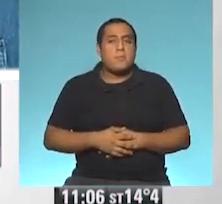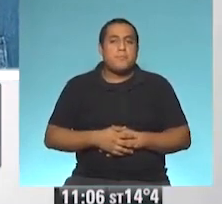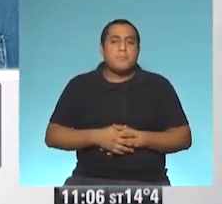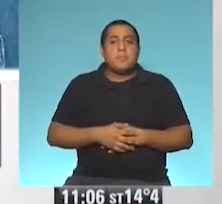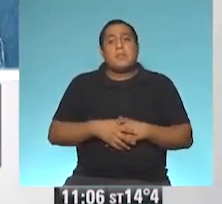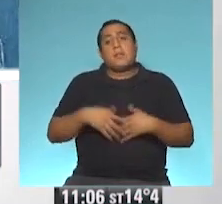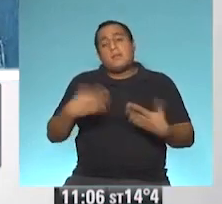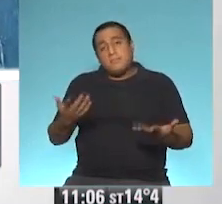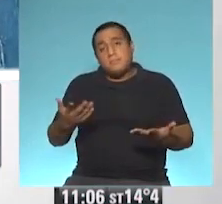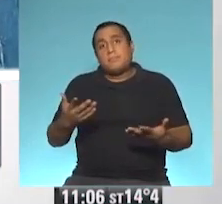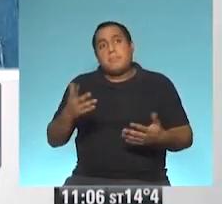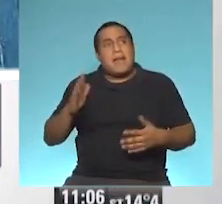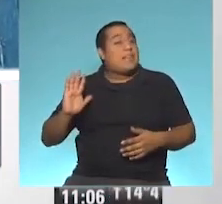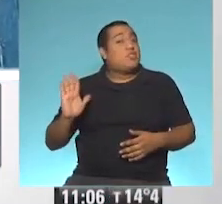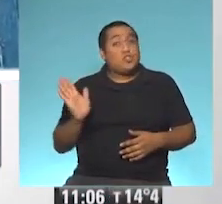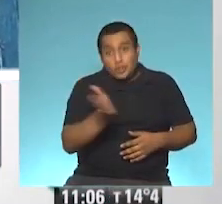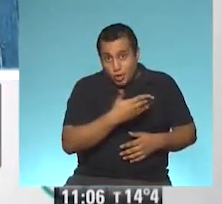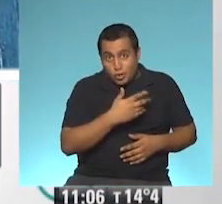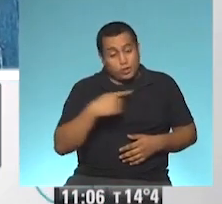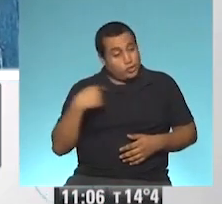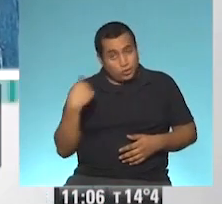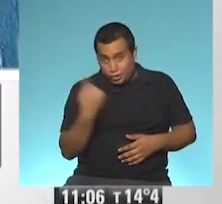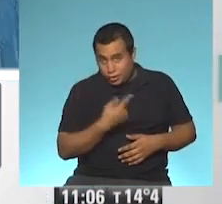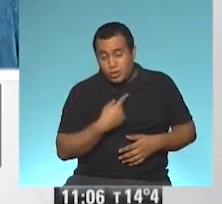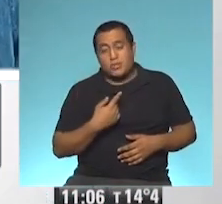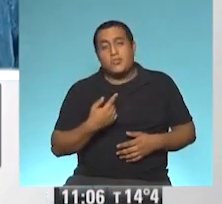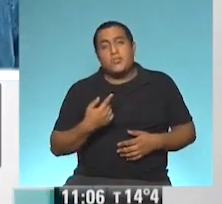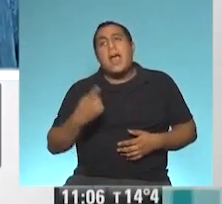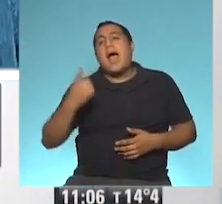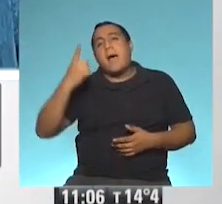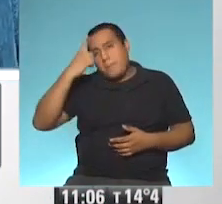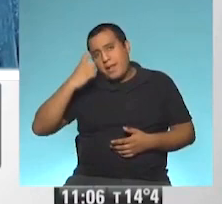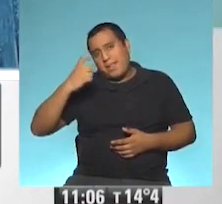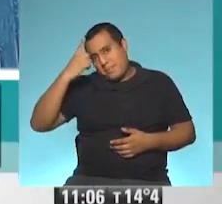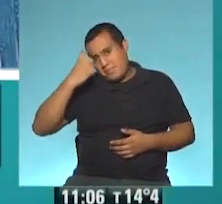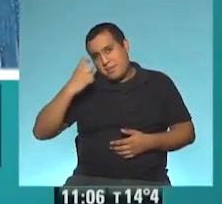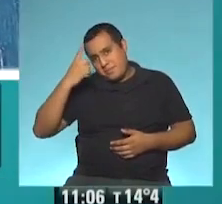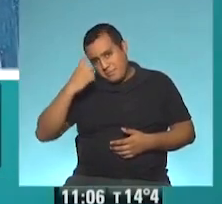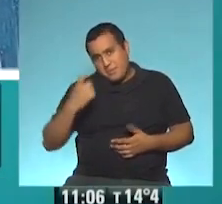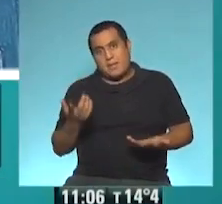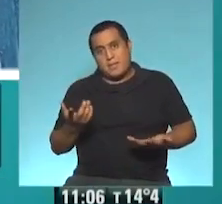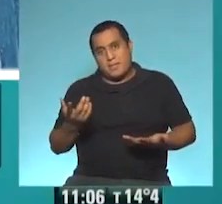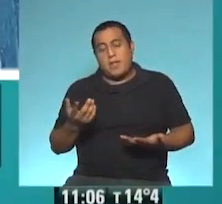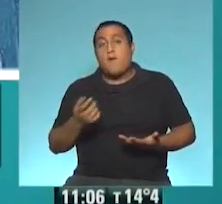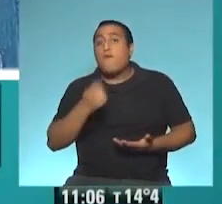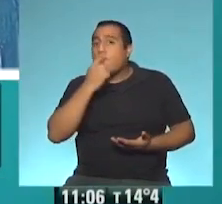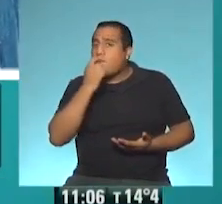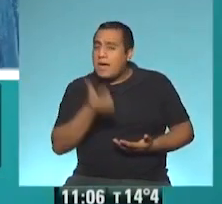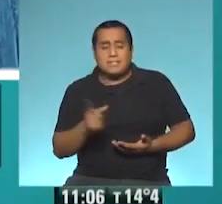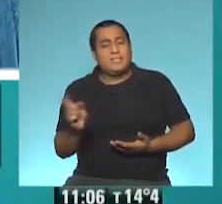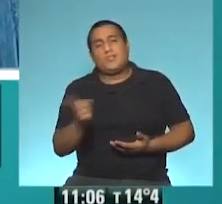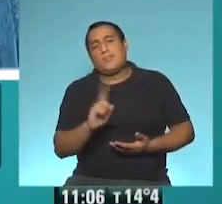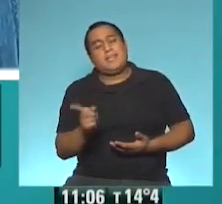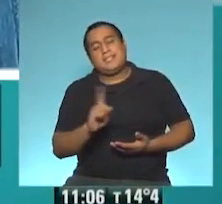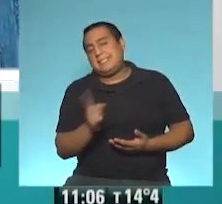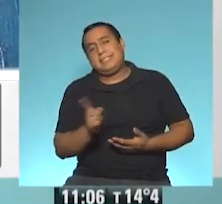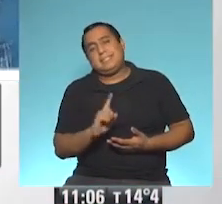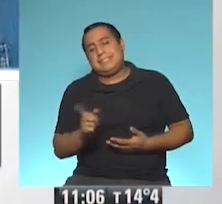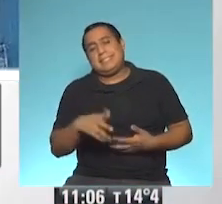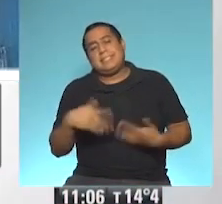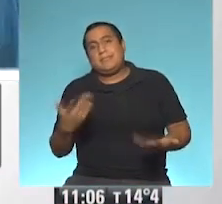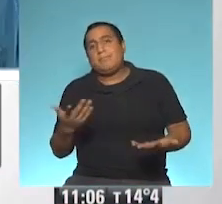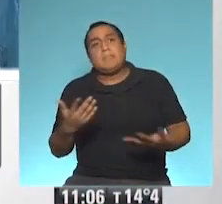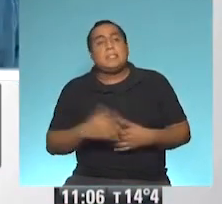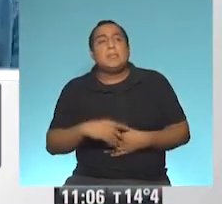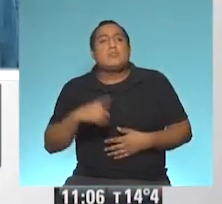bueno, creo que para todos ha sido esto, un aprendizaje. No es fácil. No. Ha